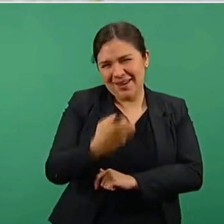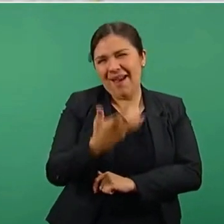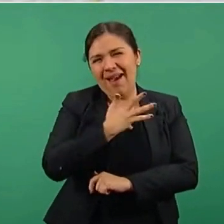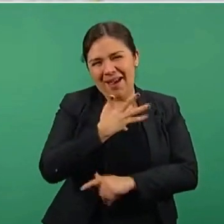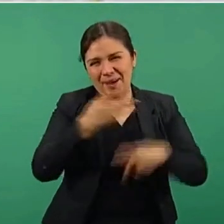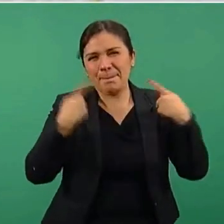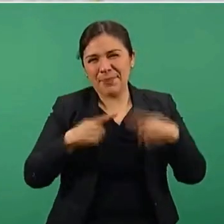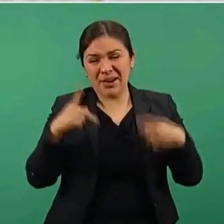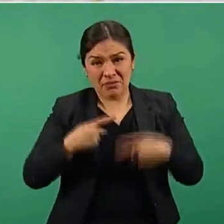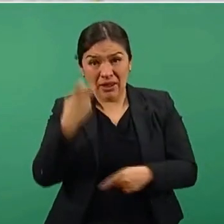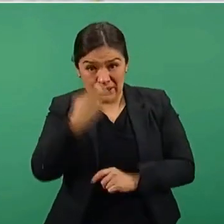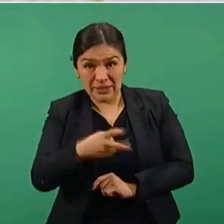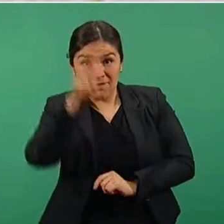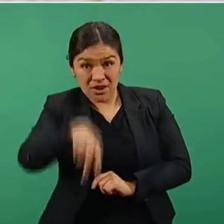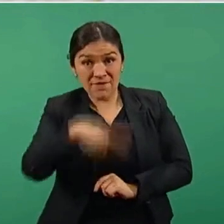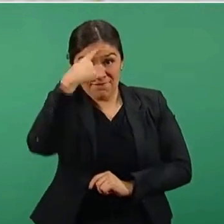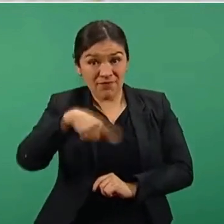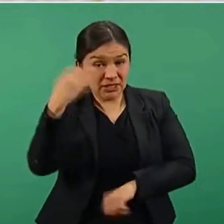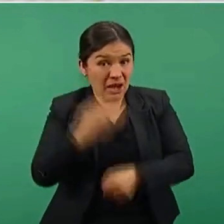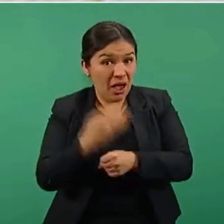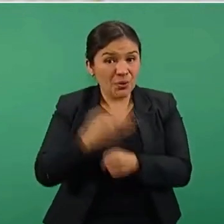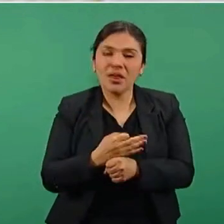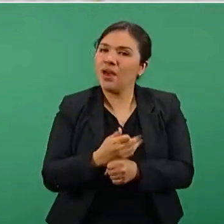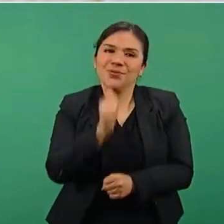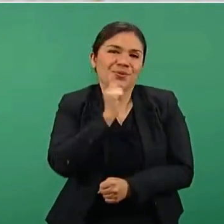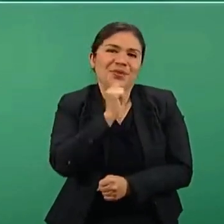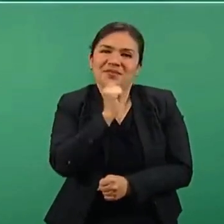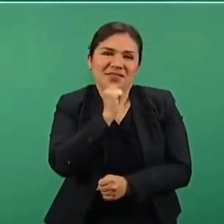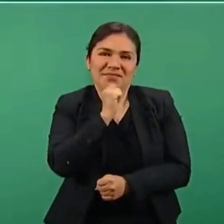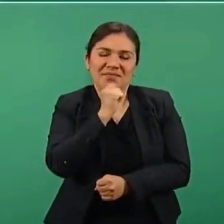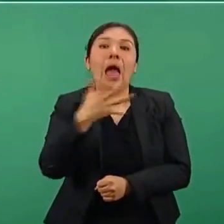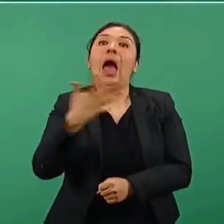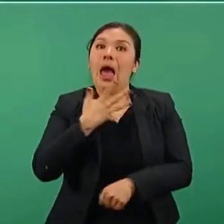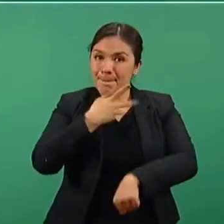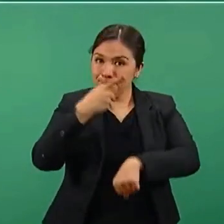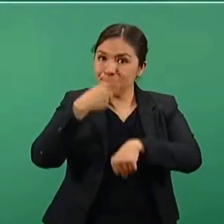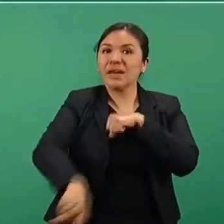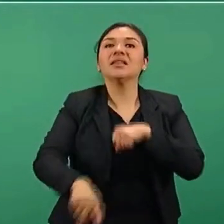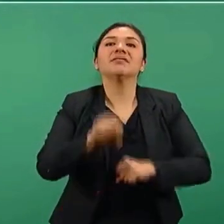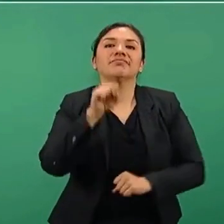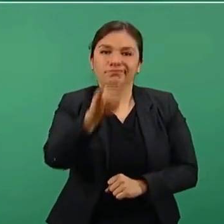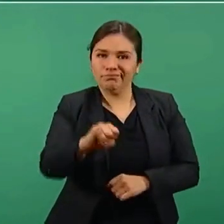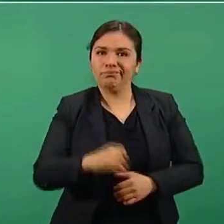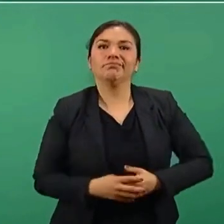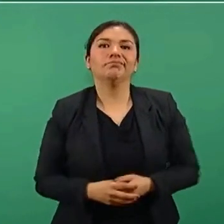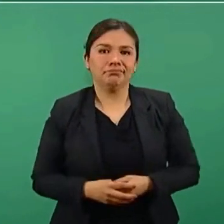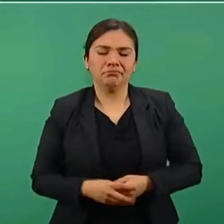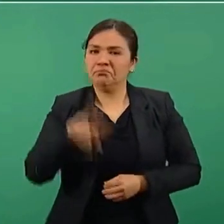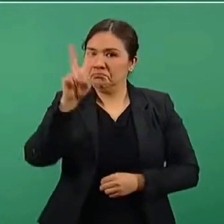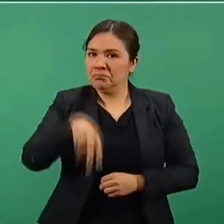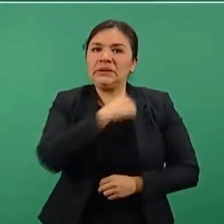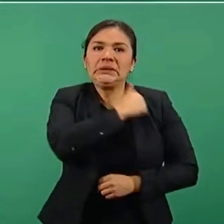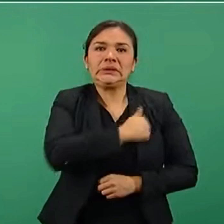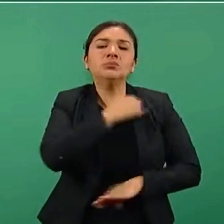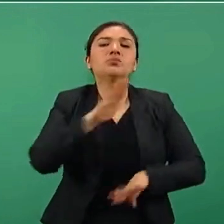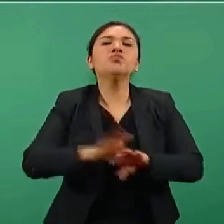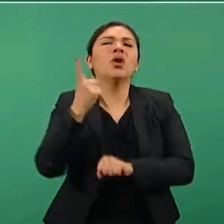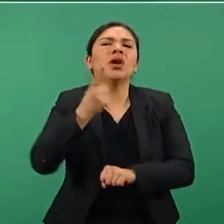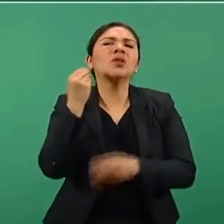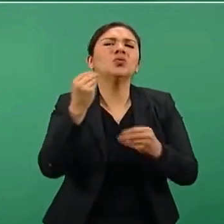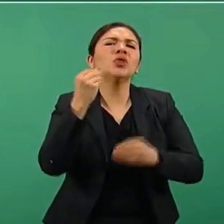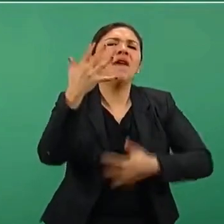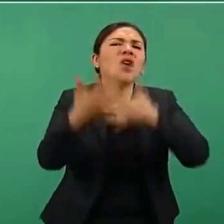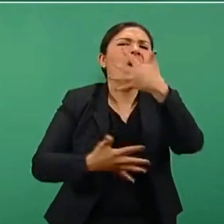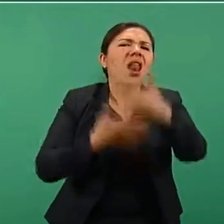Y no es así, sobre todo hay riesgos, desgraciadamente por la violencia.